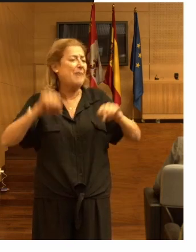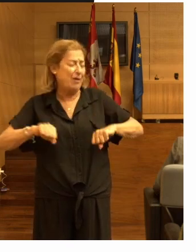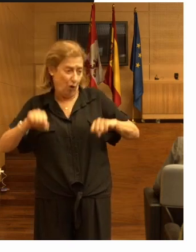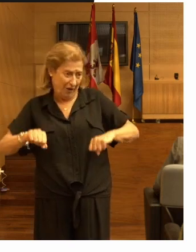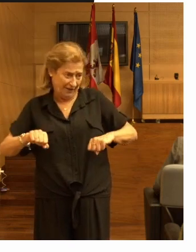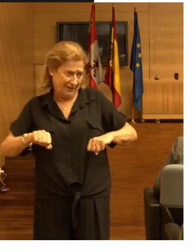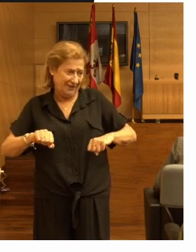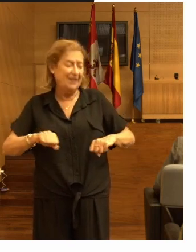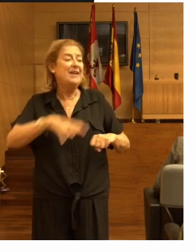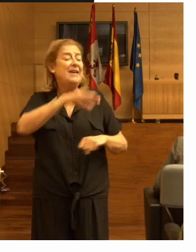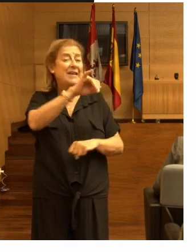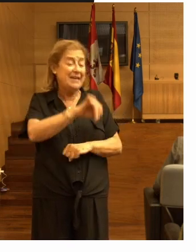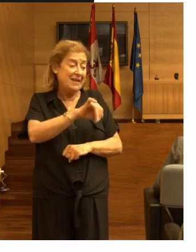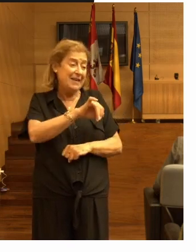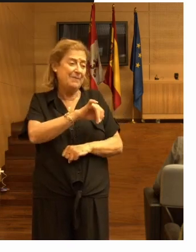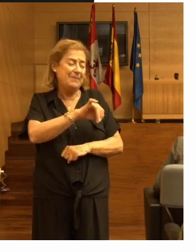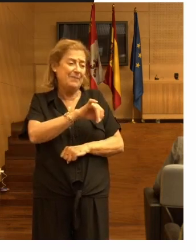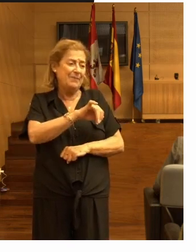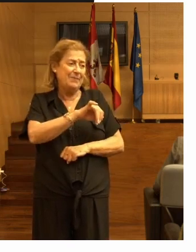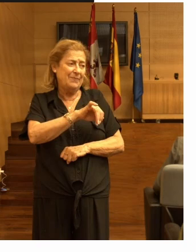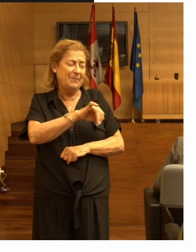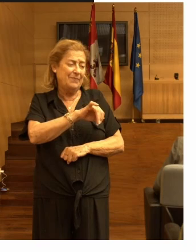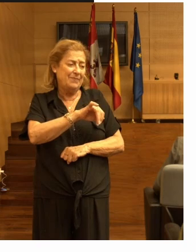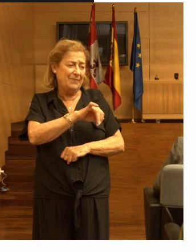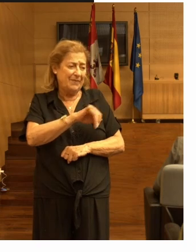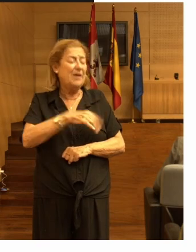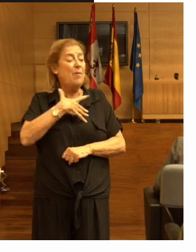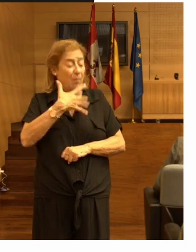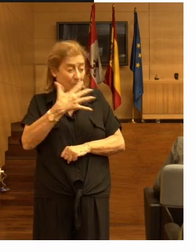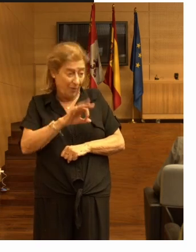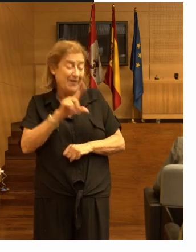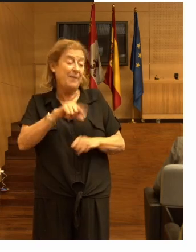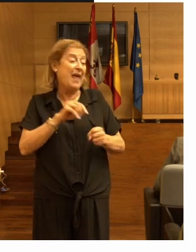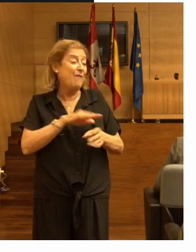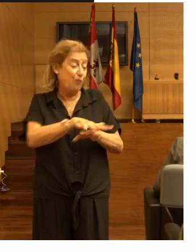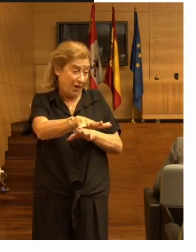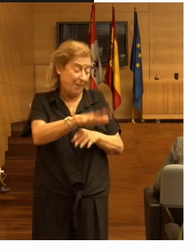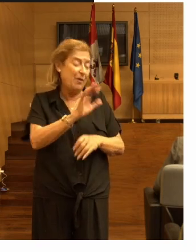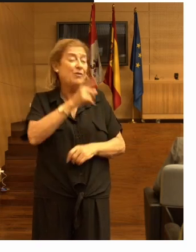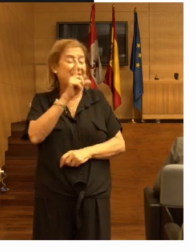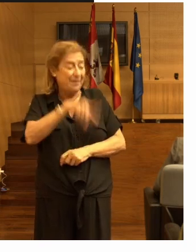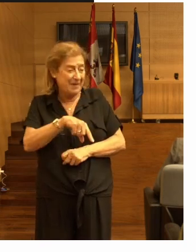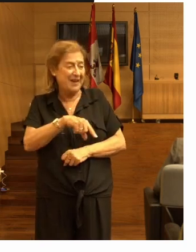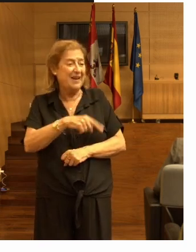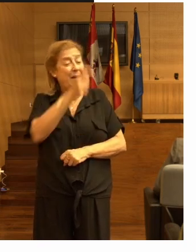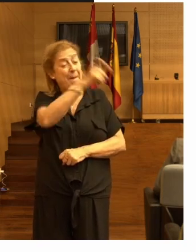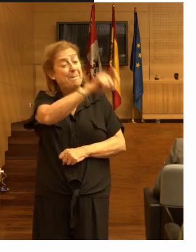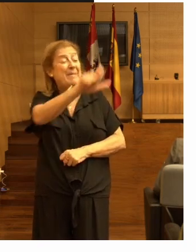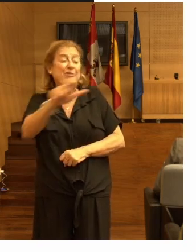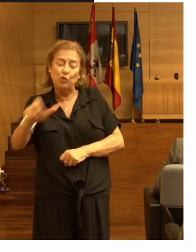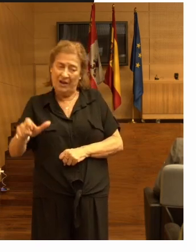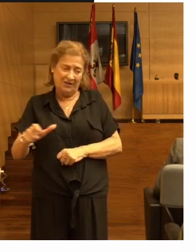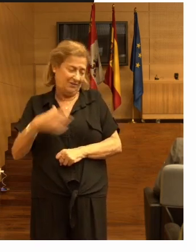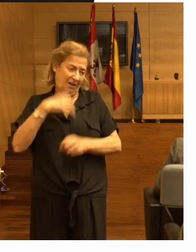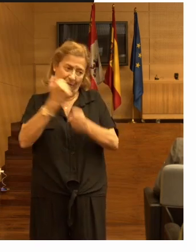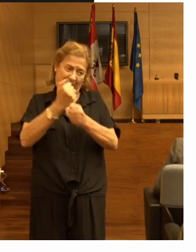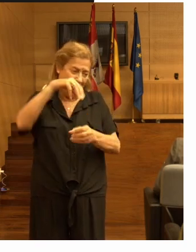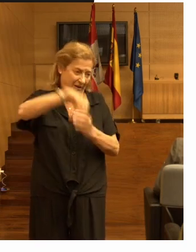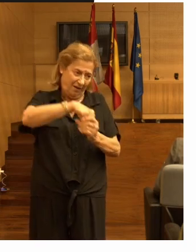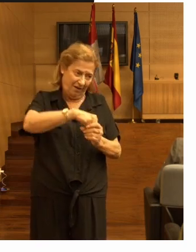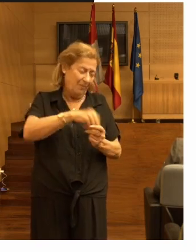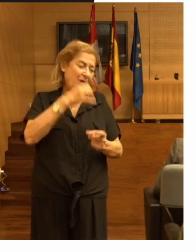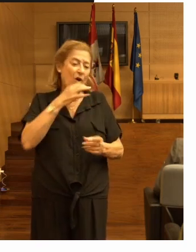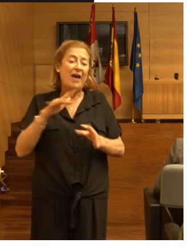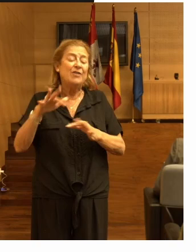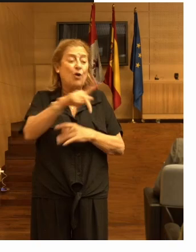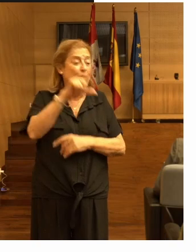y eso también puede influir pero sobre todo el personal por ejemplo en entornos